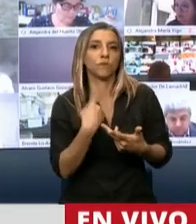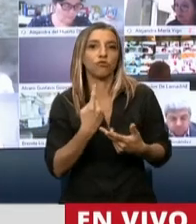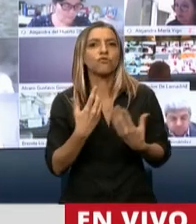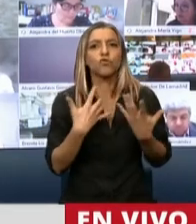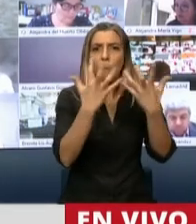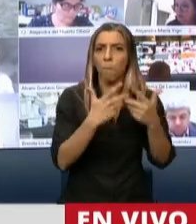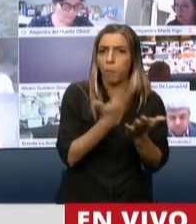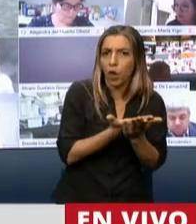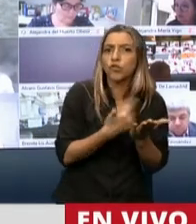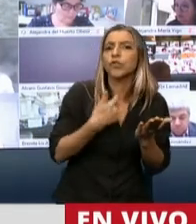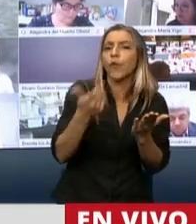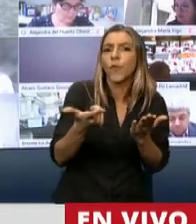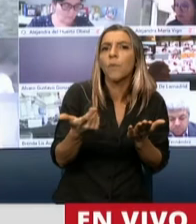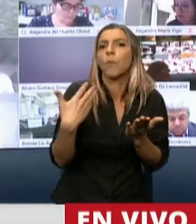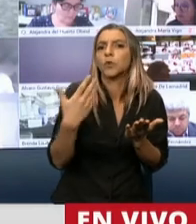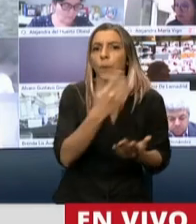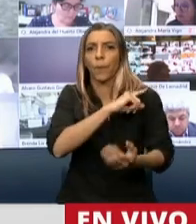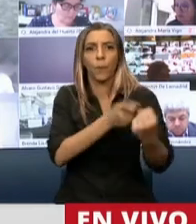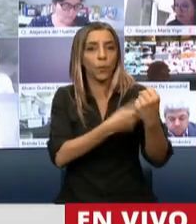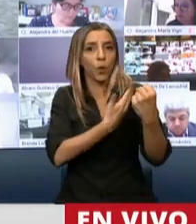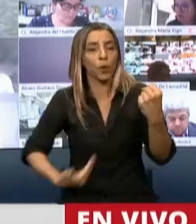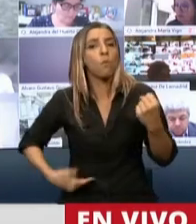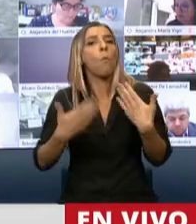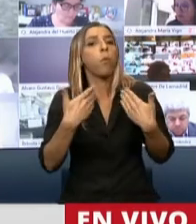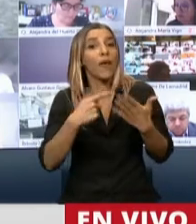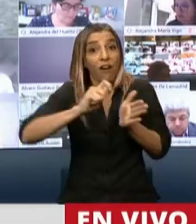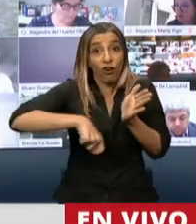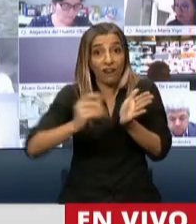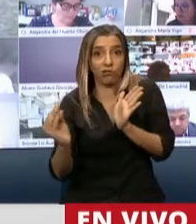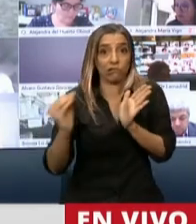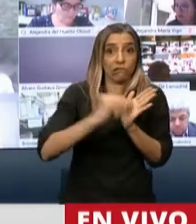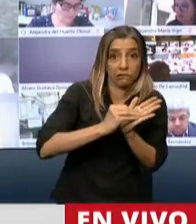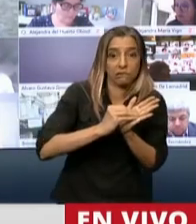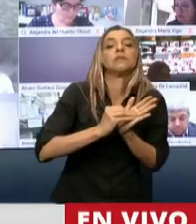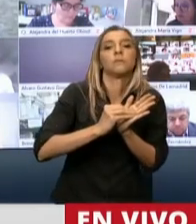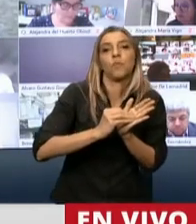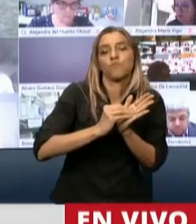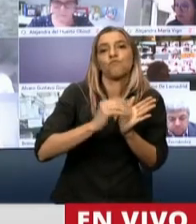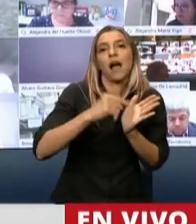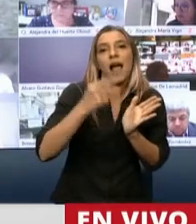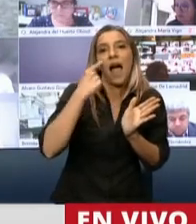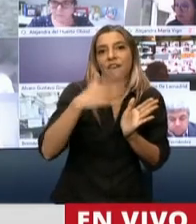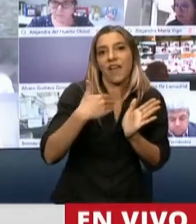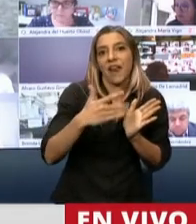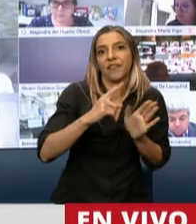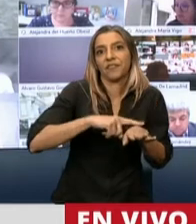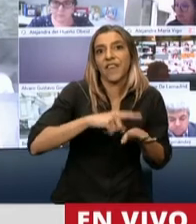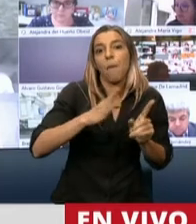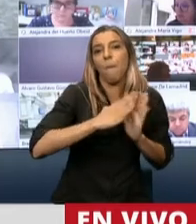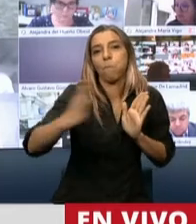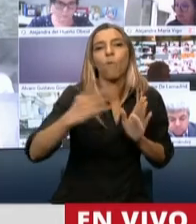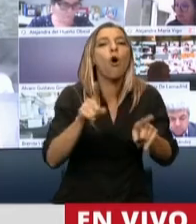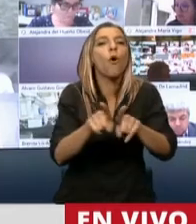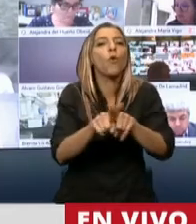brindando al Poder Ejecutivo, la capacidad para poner en el contrato prórrogas de jurisdicción, como se hace muchas veces con bono de deuda,